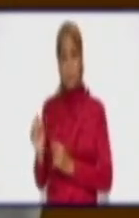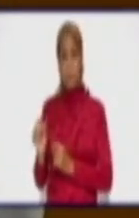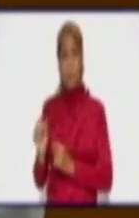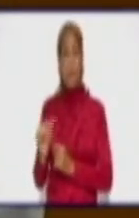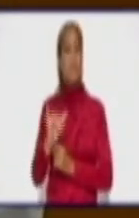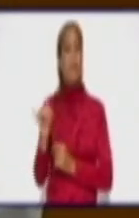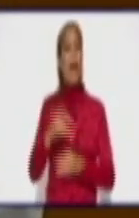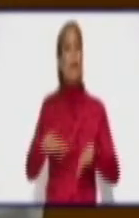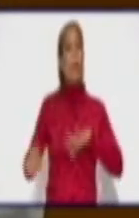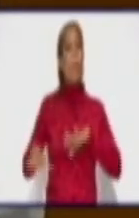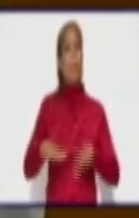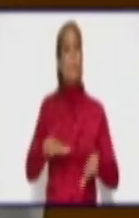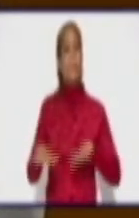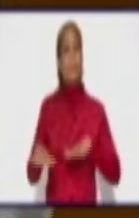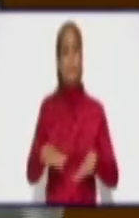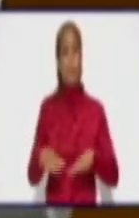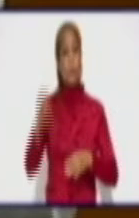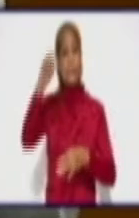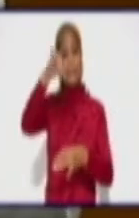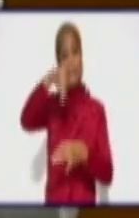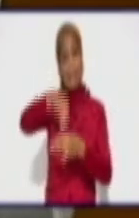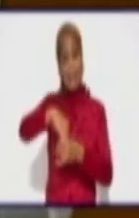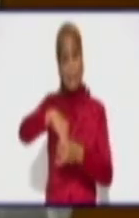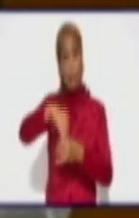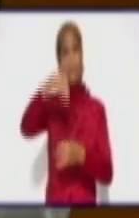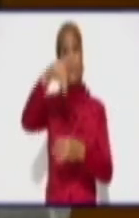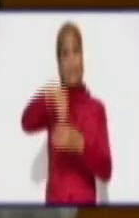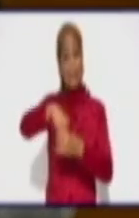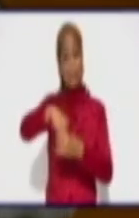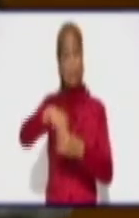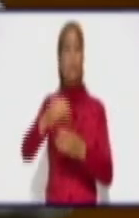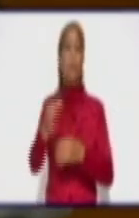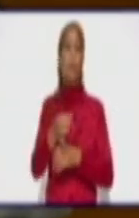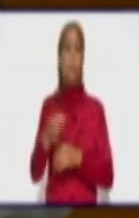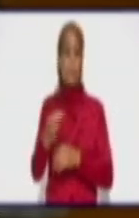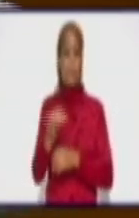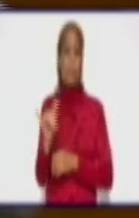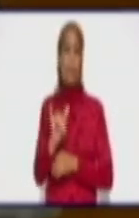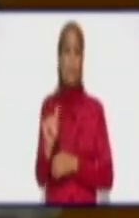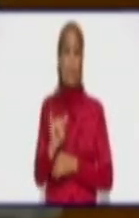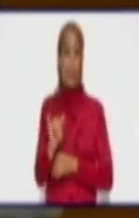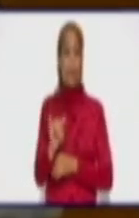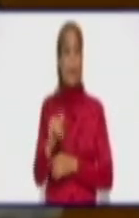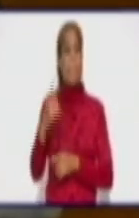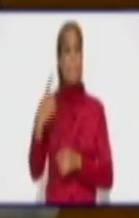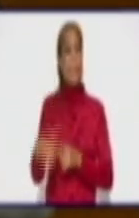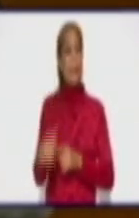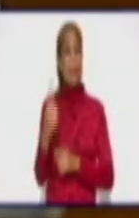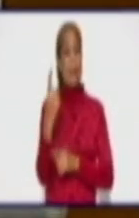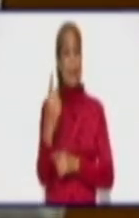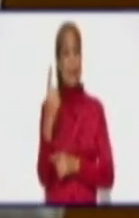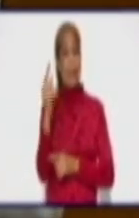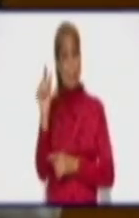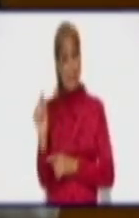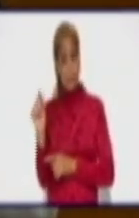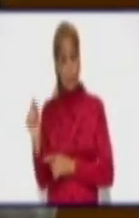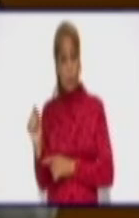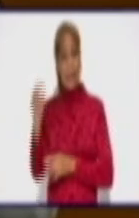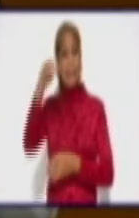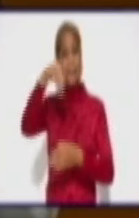internos entre municipios también. Pero el reto está en que las personas dentro del municipio tengan más control,